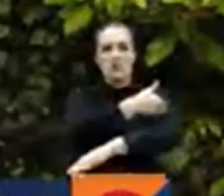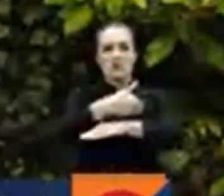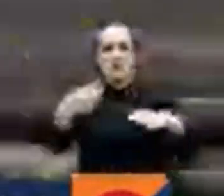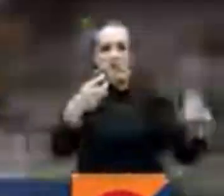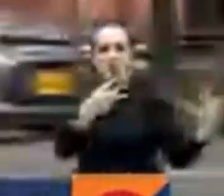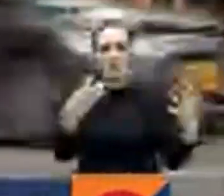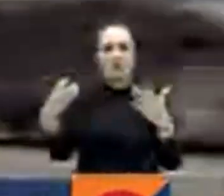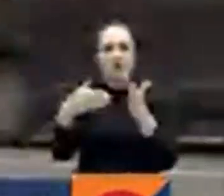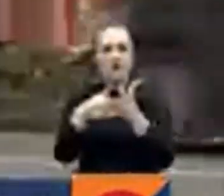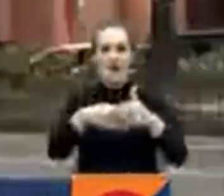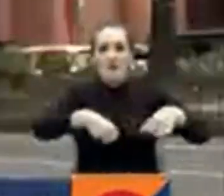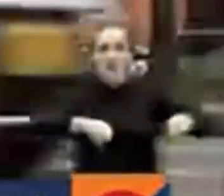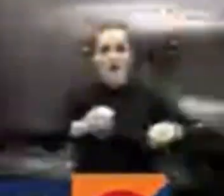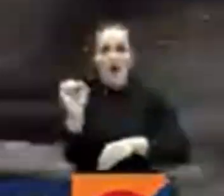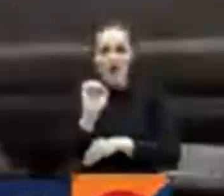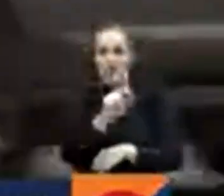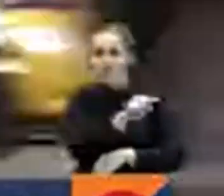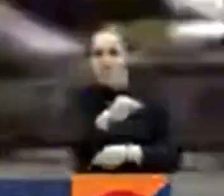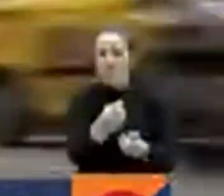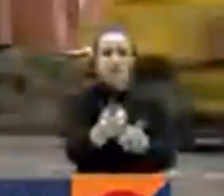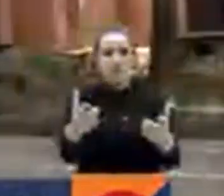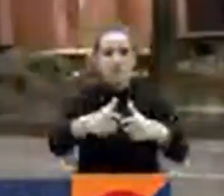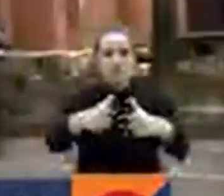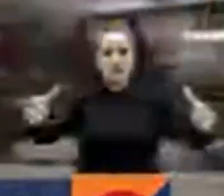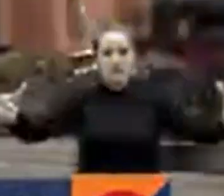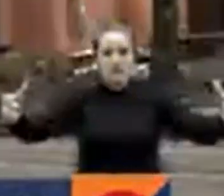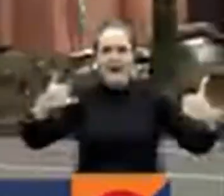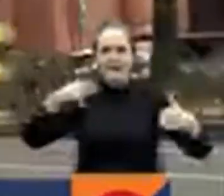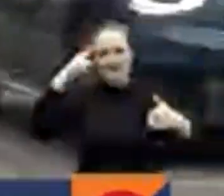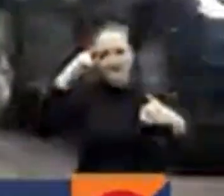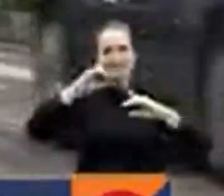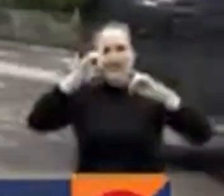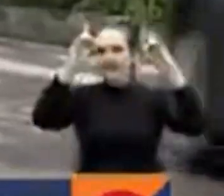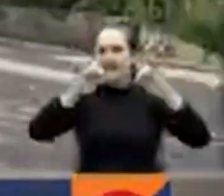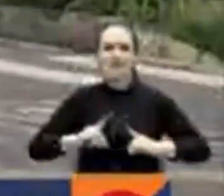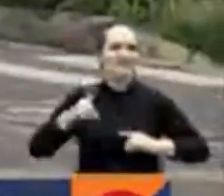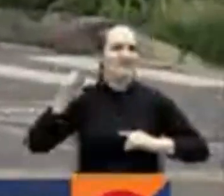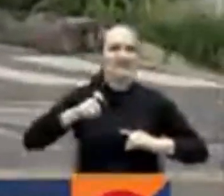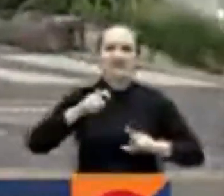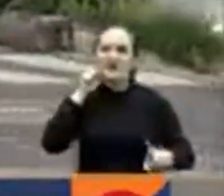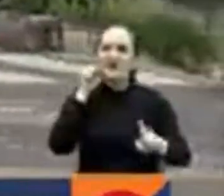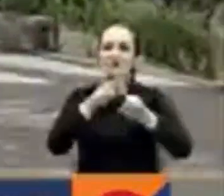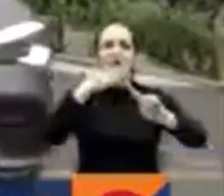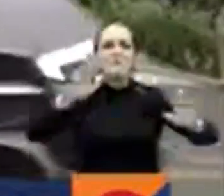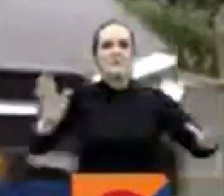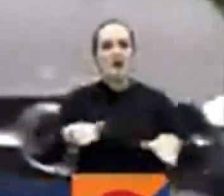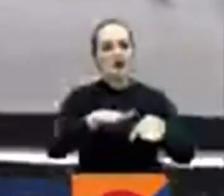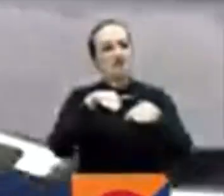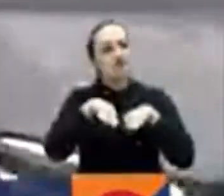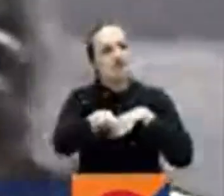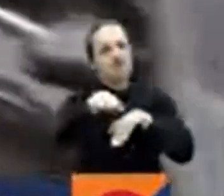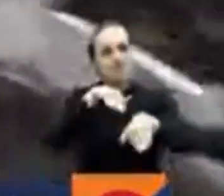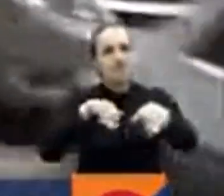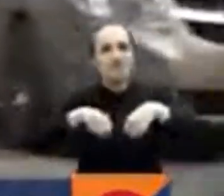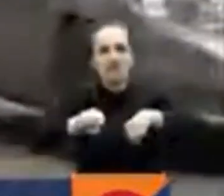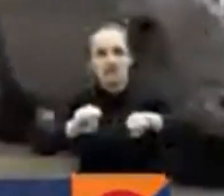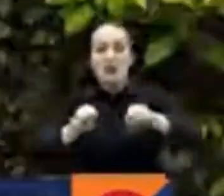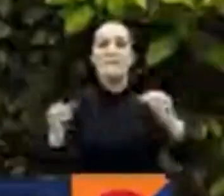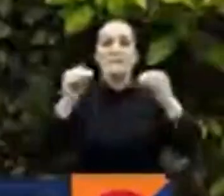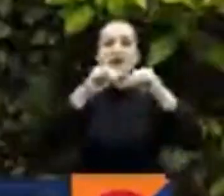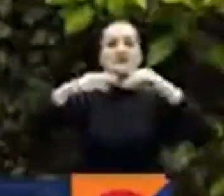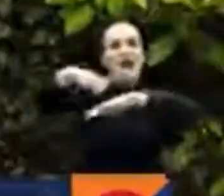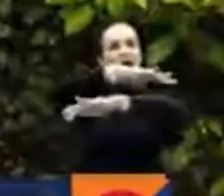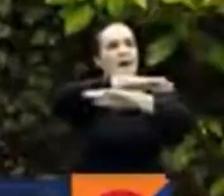motos y carros. Una decisión necesaria para mejorar las condiciones de movilidad y de ambiente en la capital antioqueña. Si hace 10 años